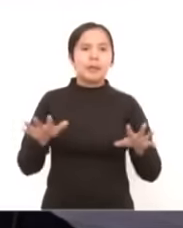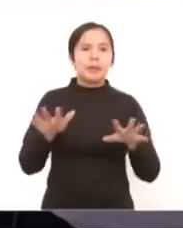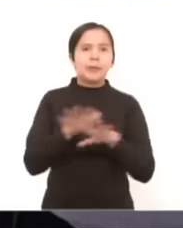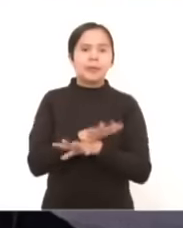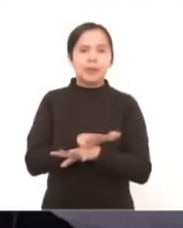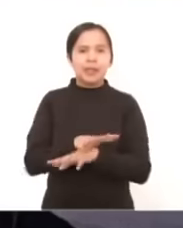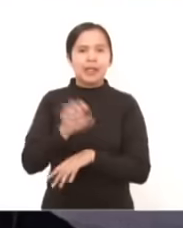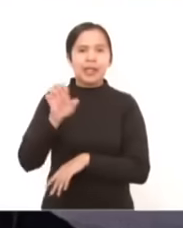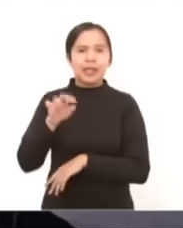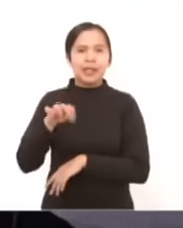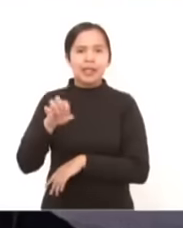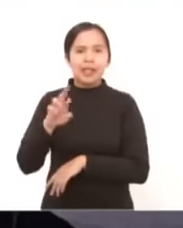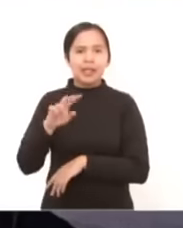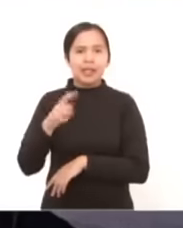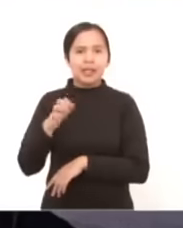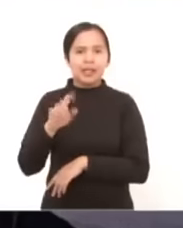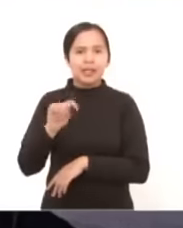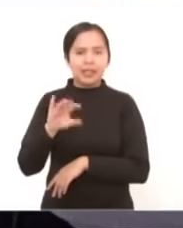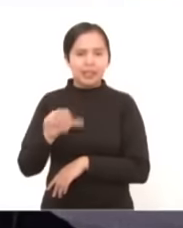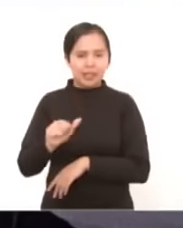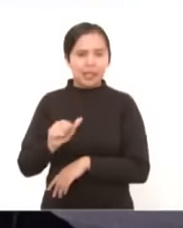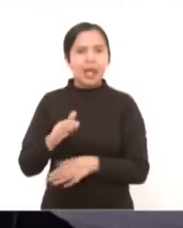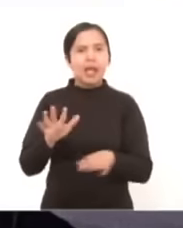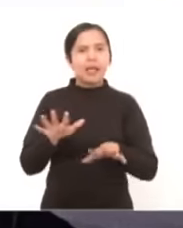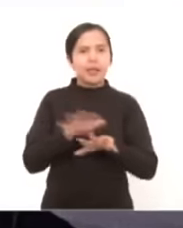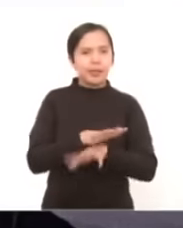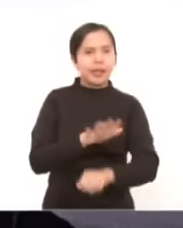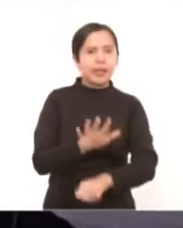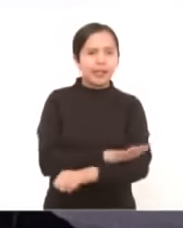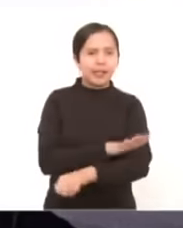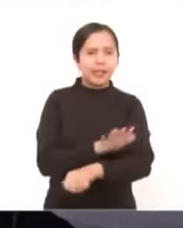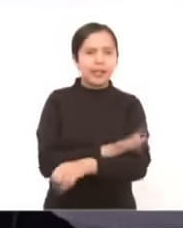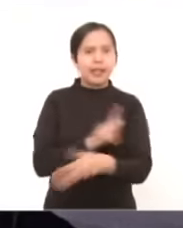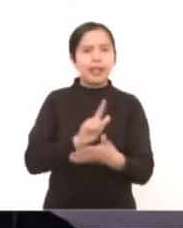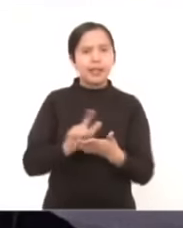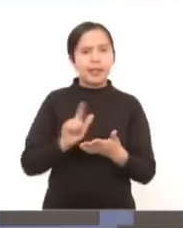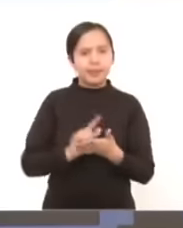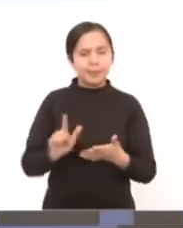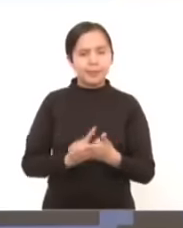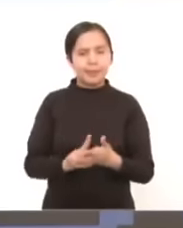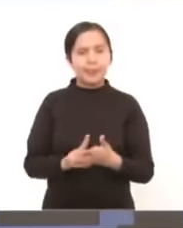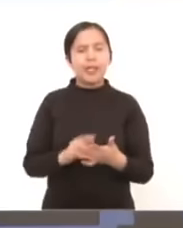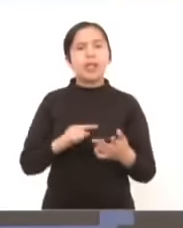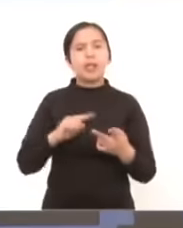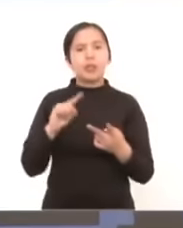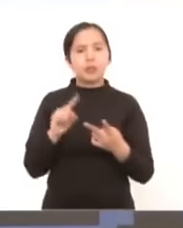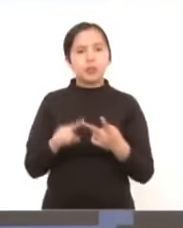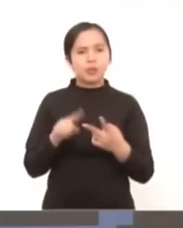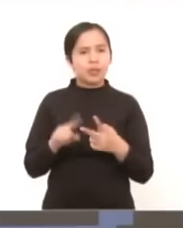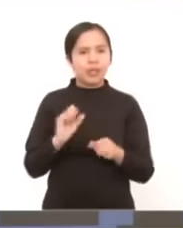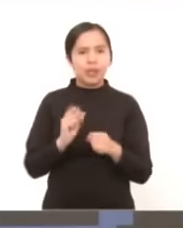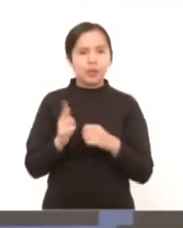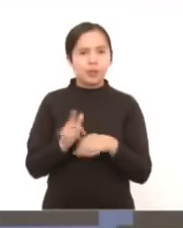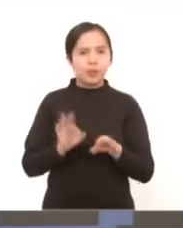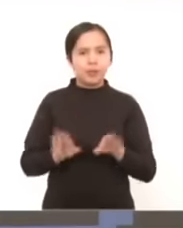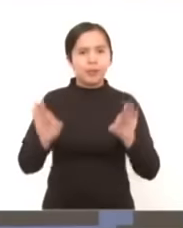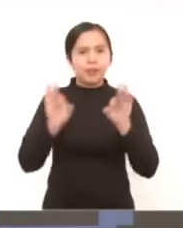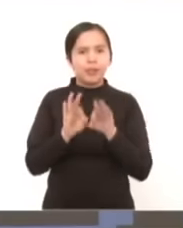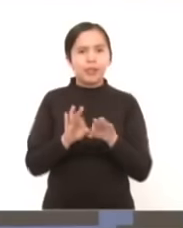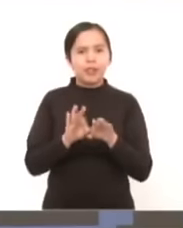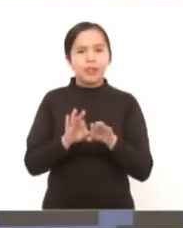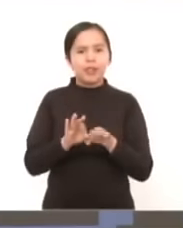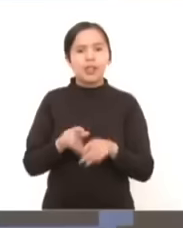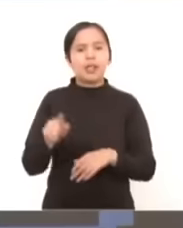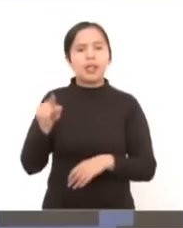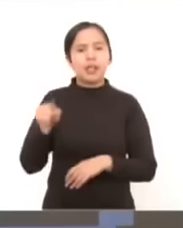energética a energías limpias a las llamadas energías limpias y dos algo muy importante la